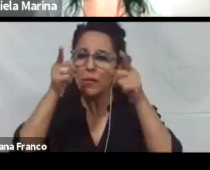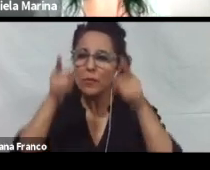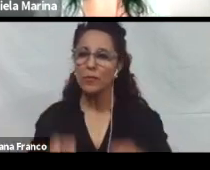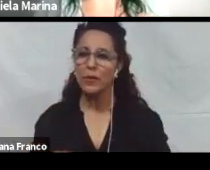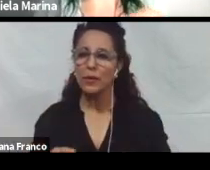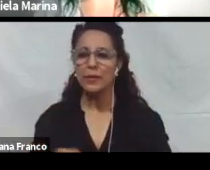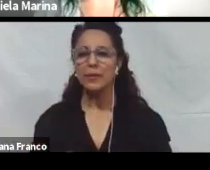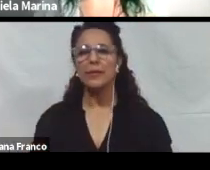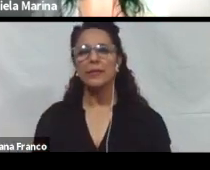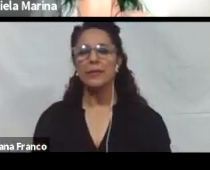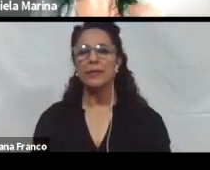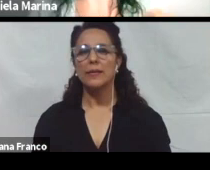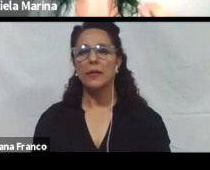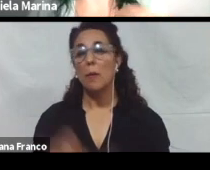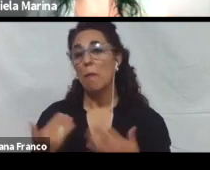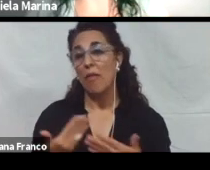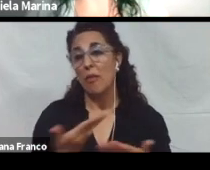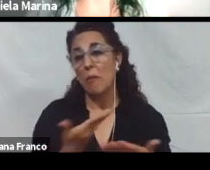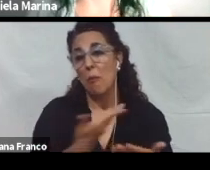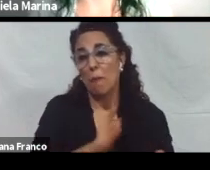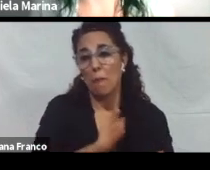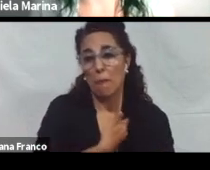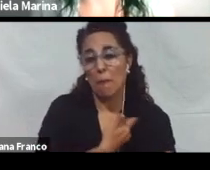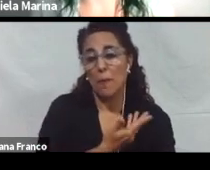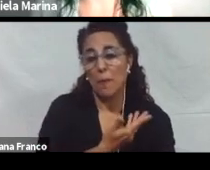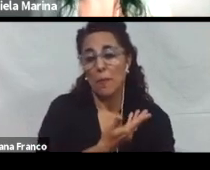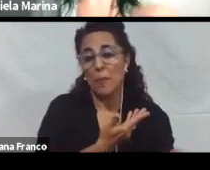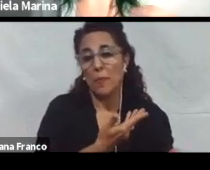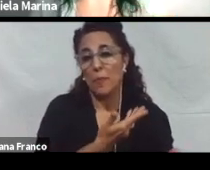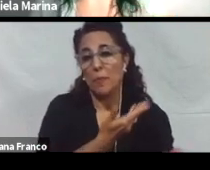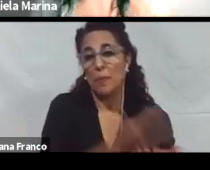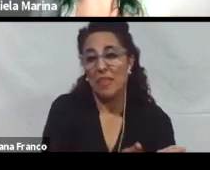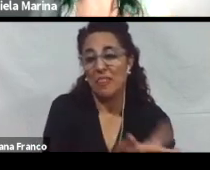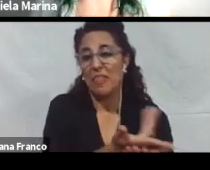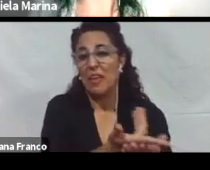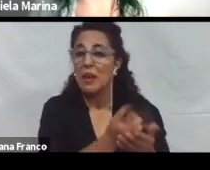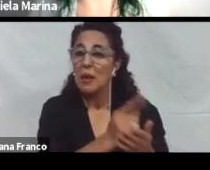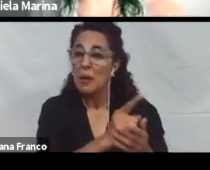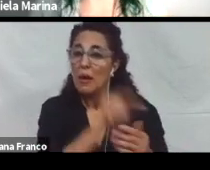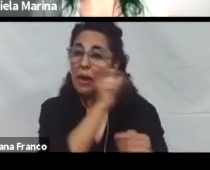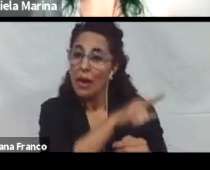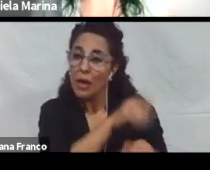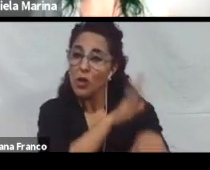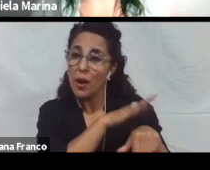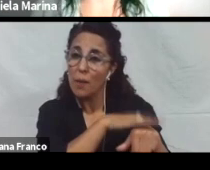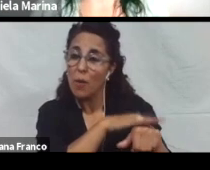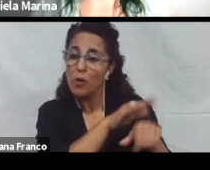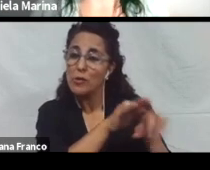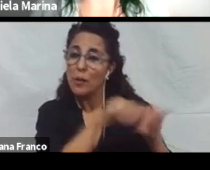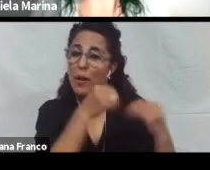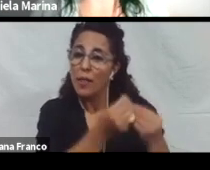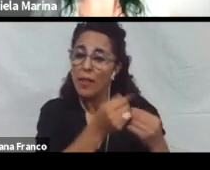Podemos pedir, por ejemplo, a los estudiantes que formulen el objetivo de la tarea de manera explícita, esto que hablamos antes también.